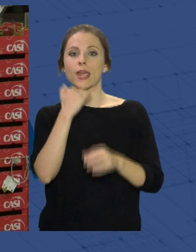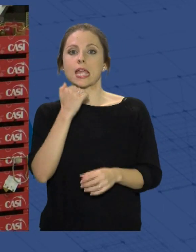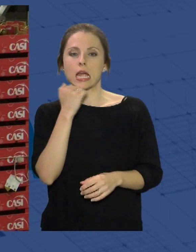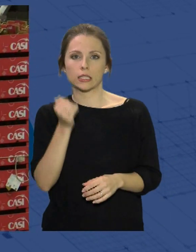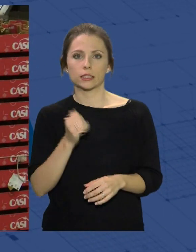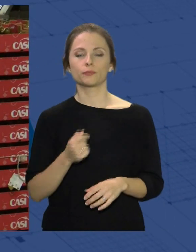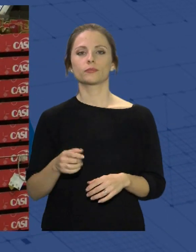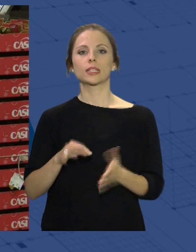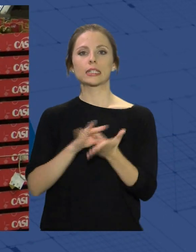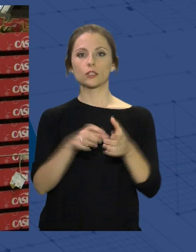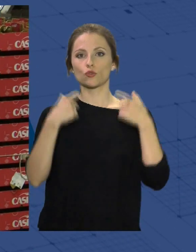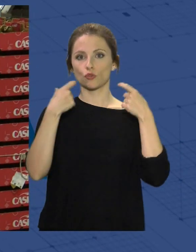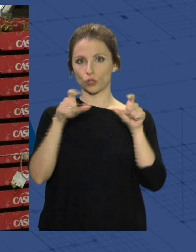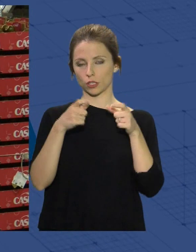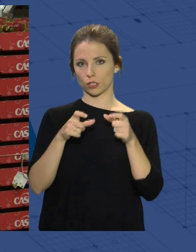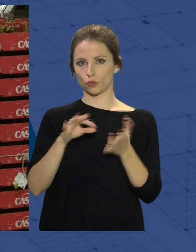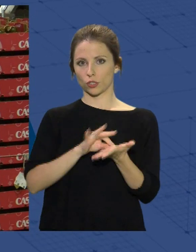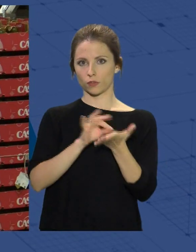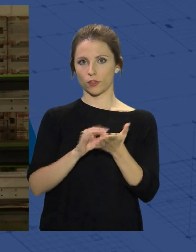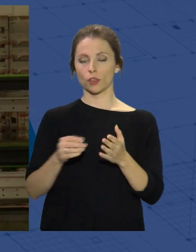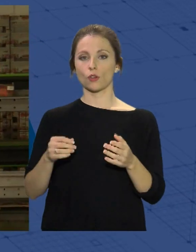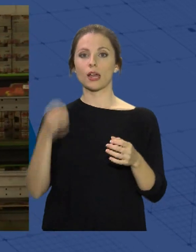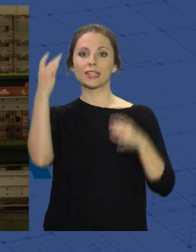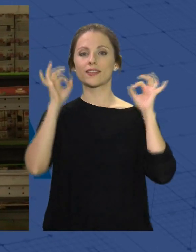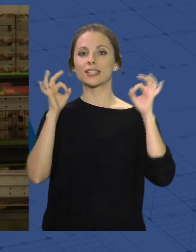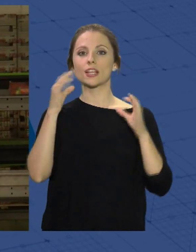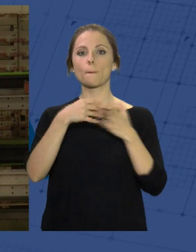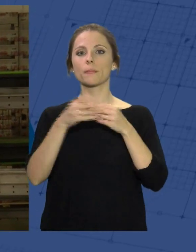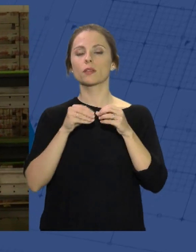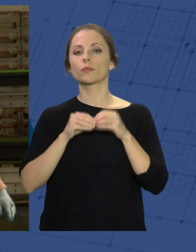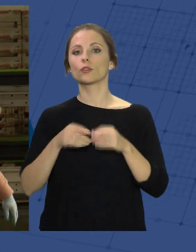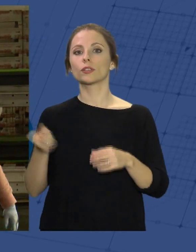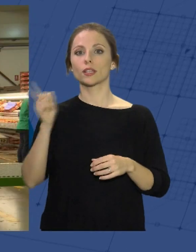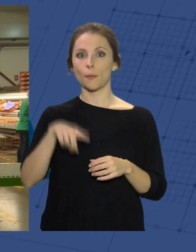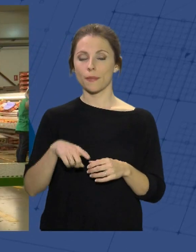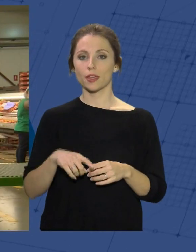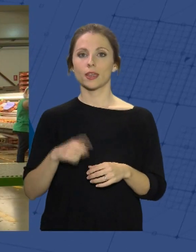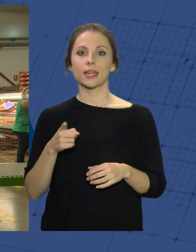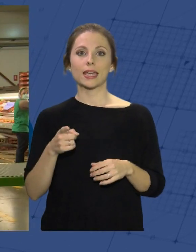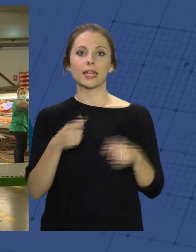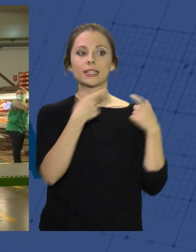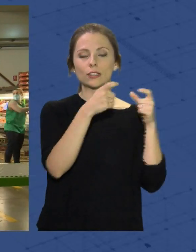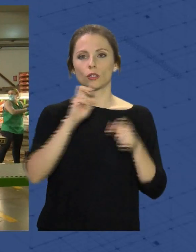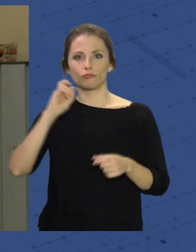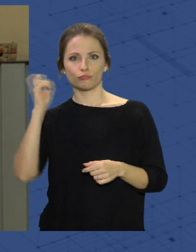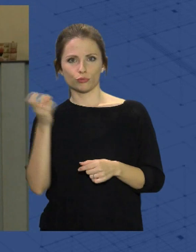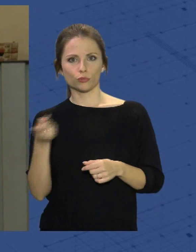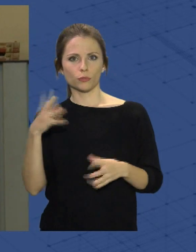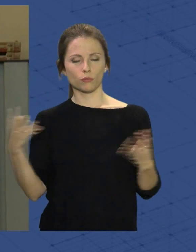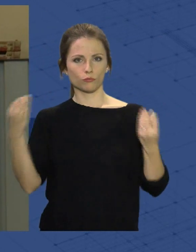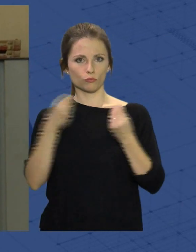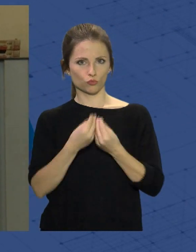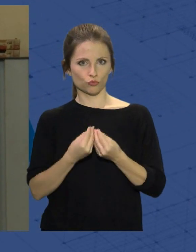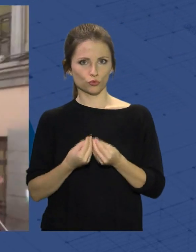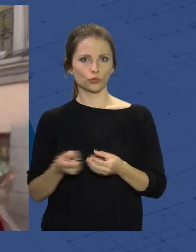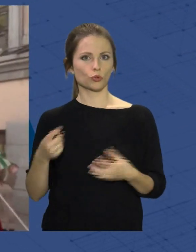servicios, en el que se incluye la actividad del manipulado, ha sido el que ha tirado del carro, pero el resto de sectores también se ha comportado